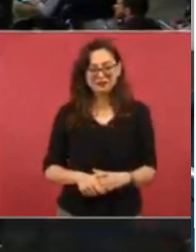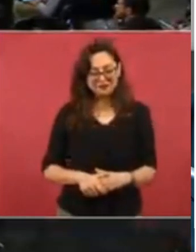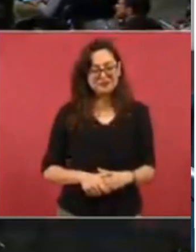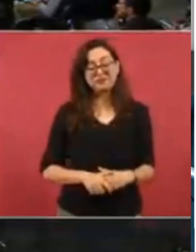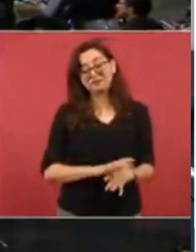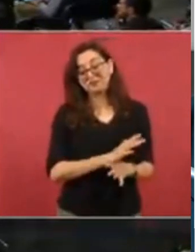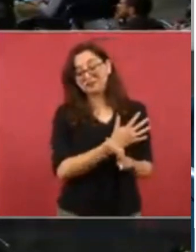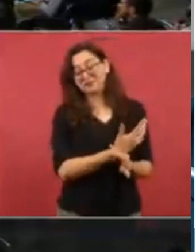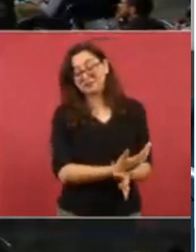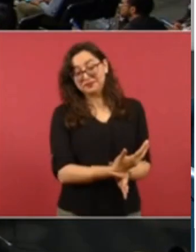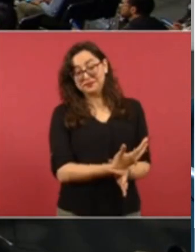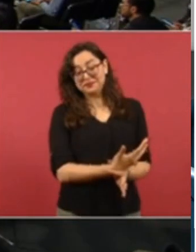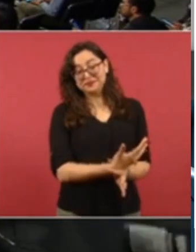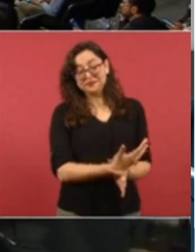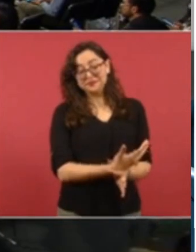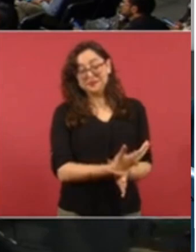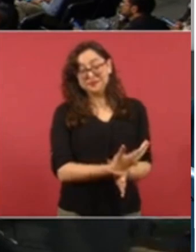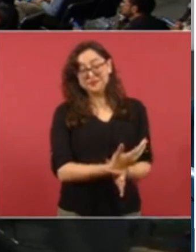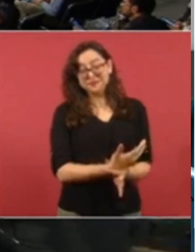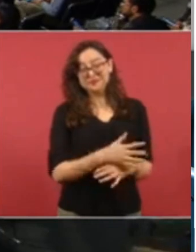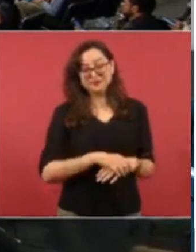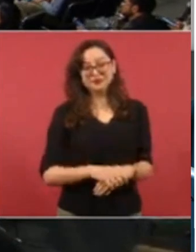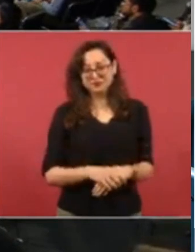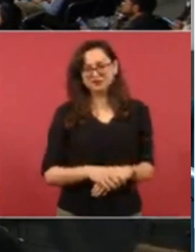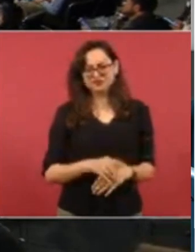Así está en las redes.